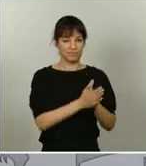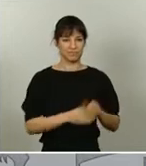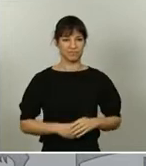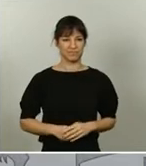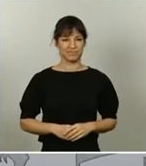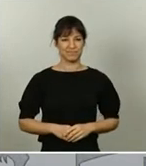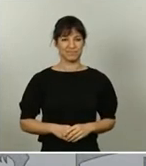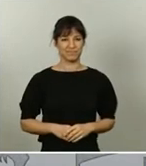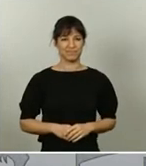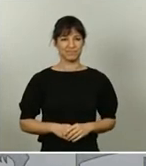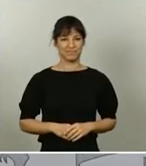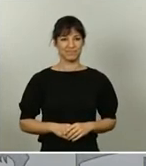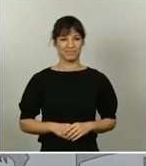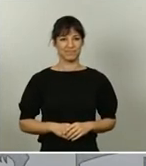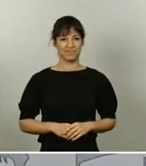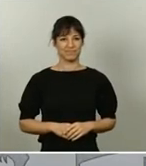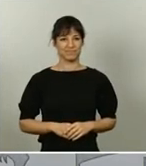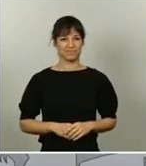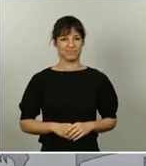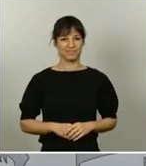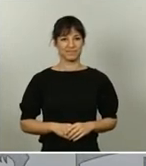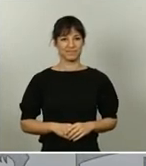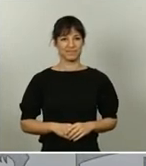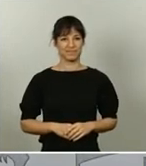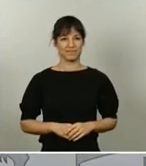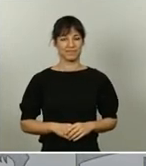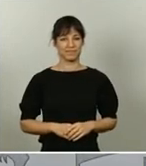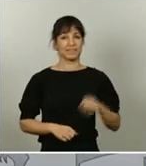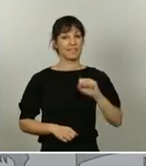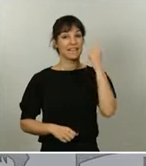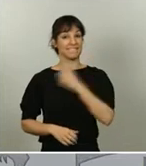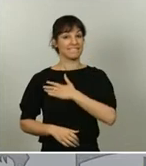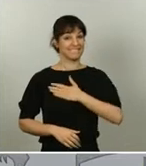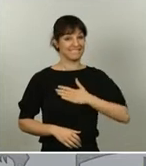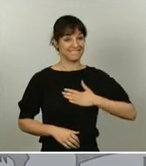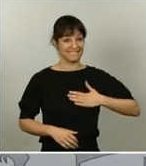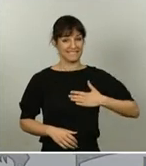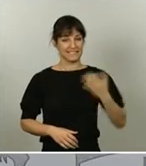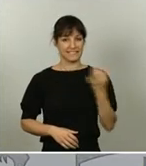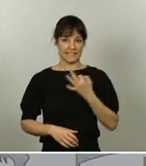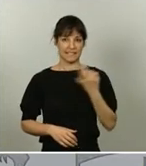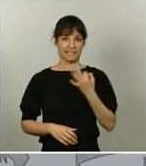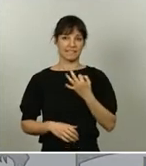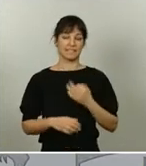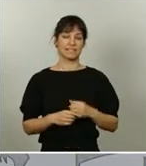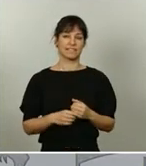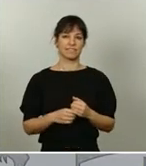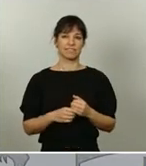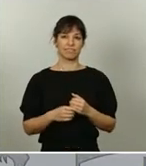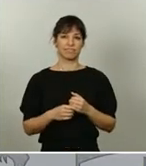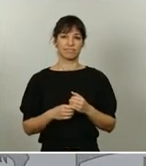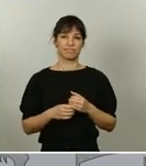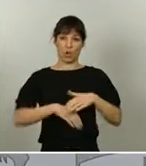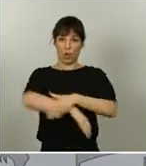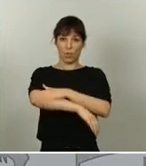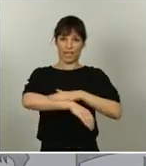En primer lugar, gustaría que lo primero que haga sea mostrar la solidaridad del conjunto del Gobierno y la